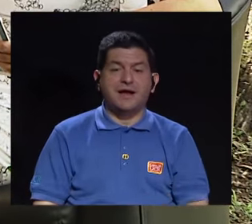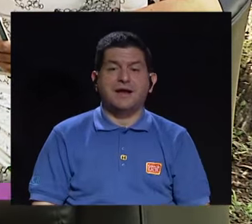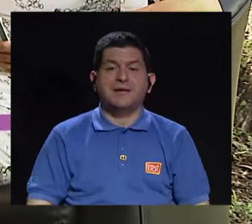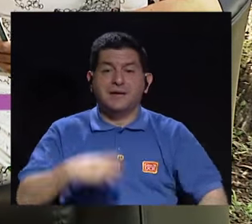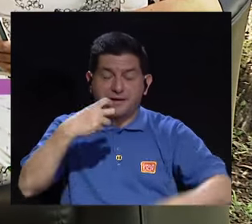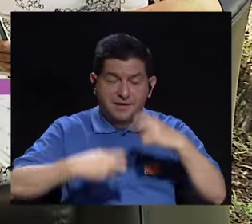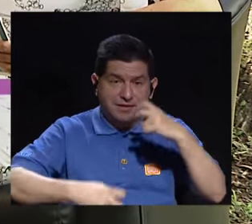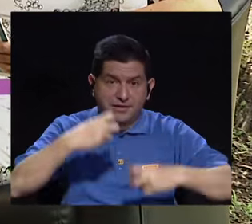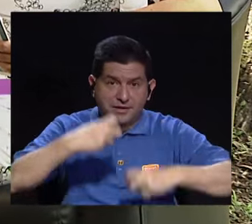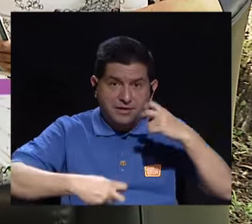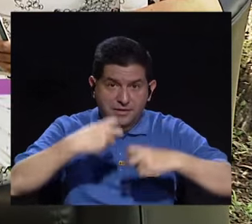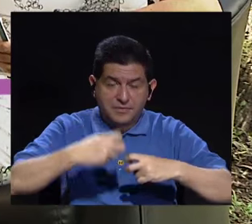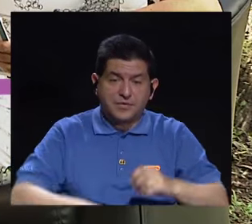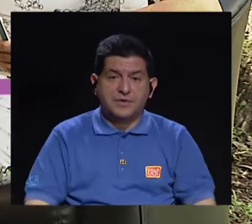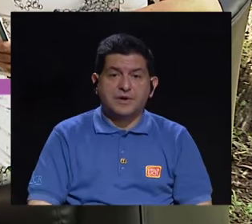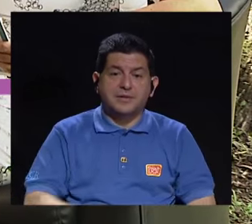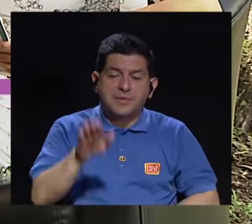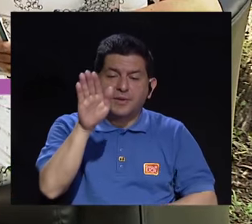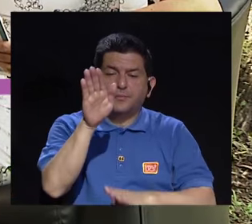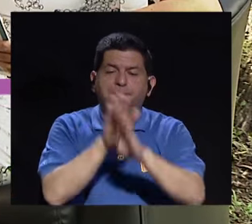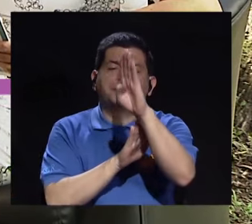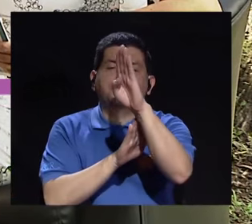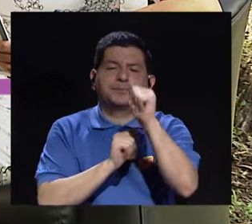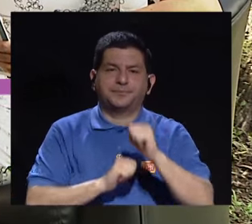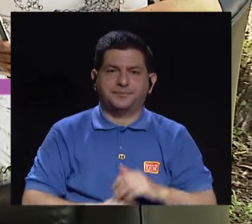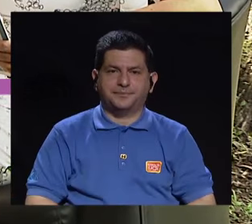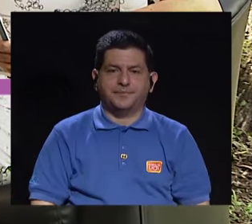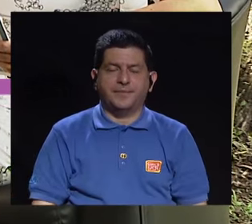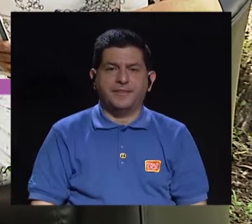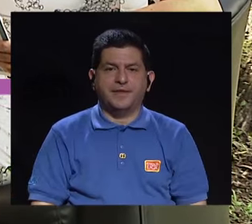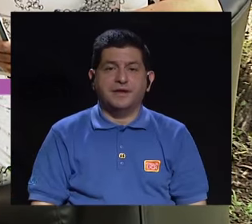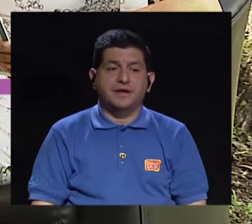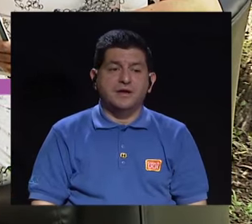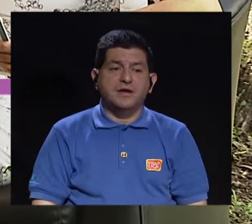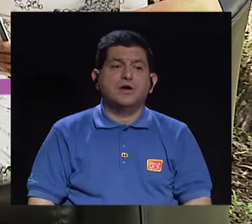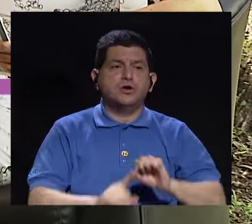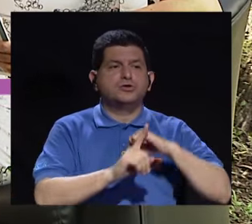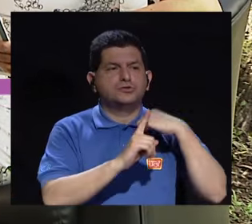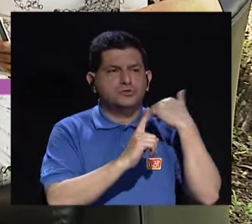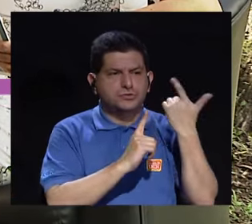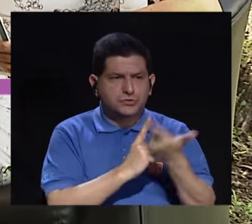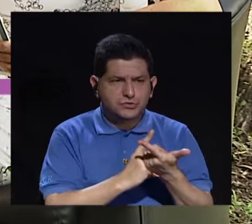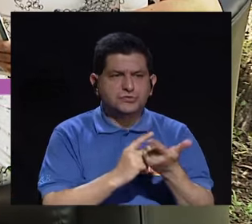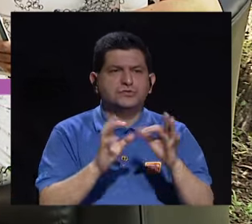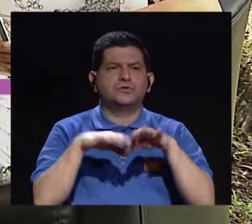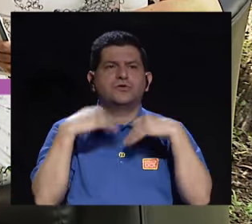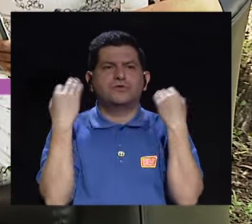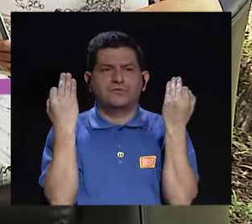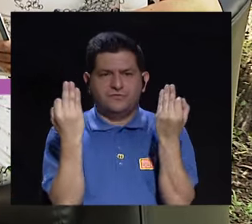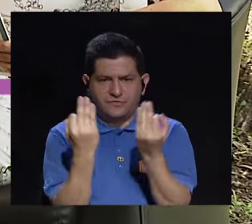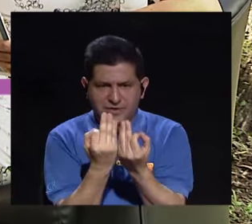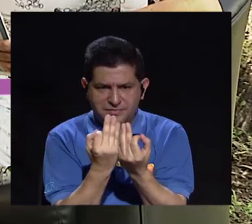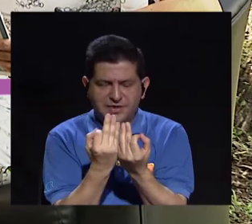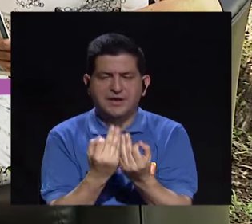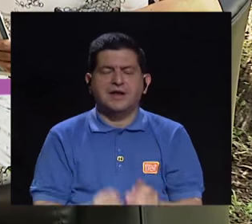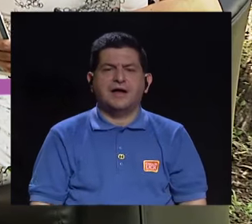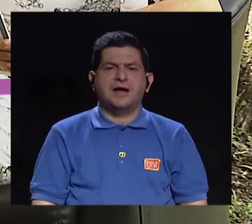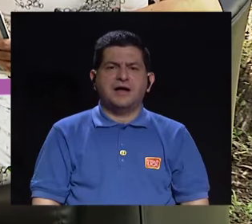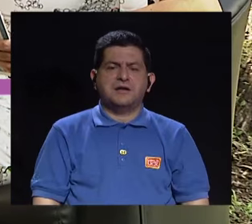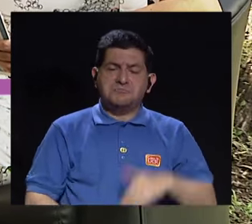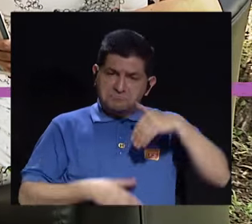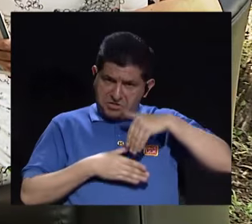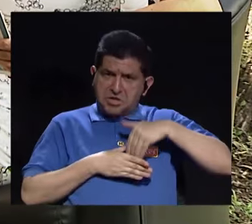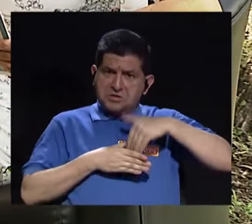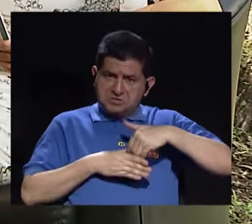para que el trastorno, digamos, se desarrolle. Son factores sociales, son factores familiares, factores más